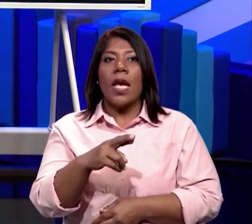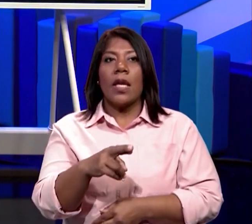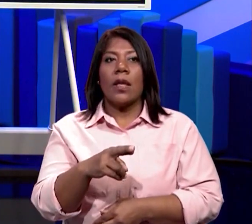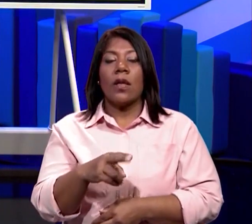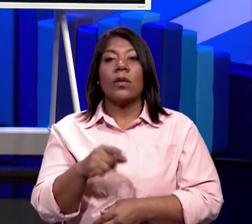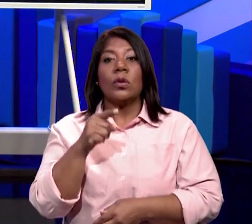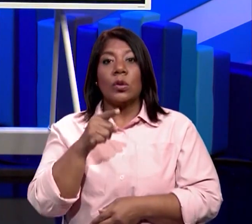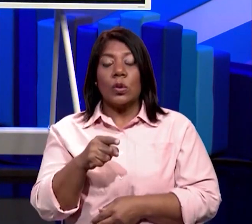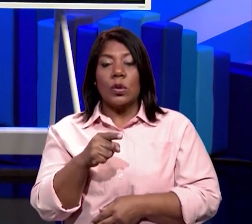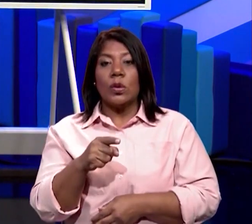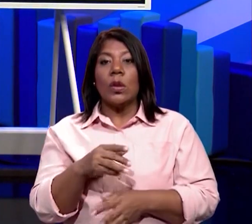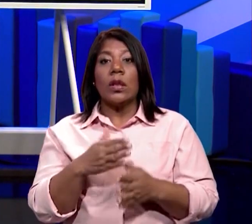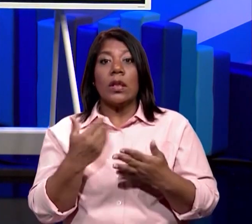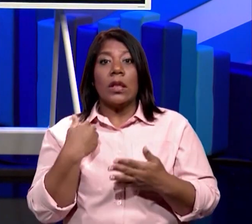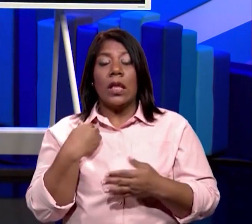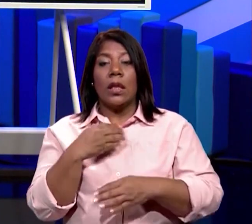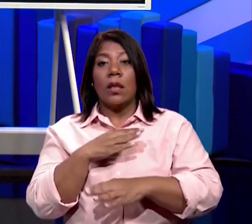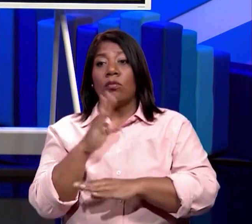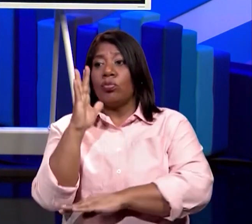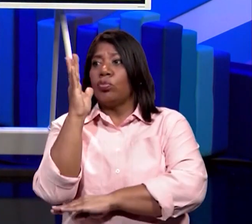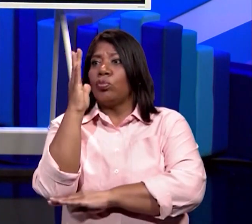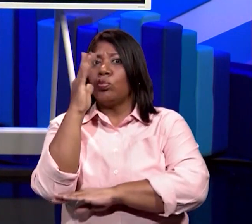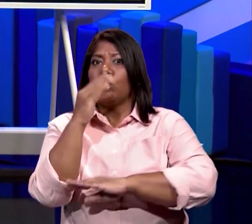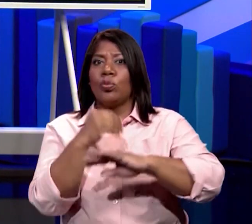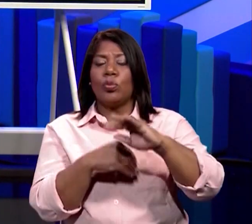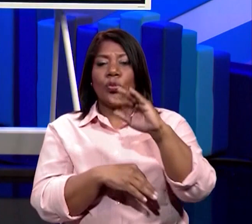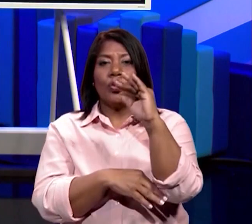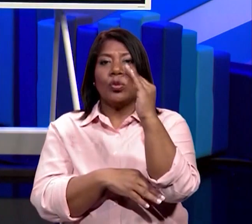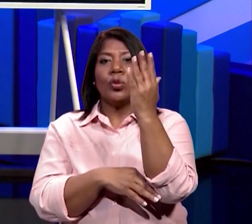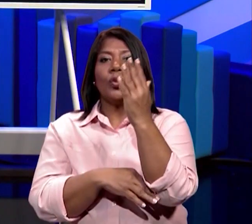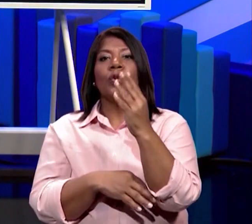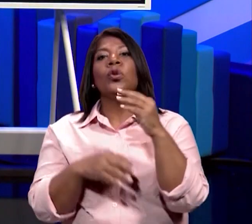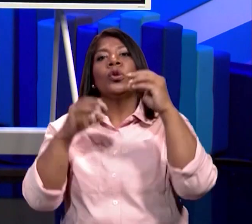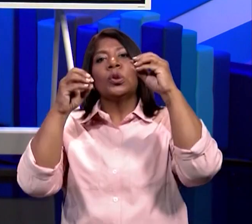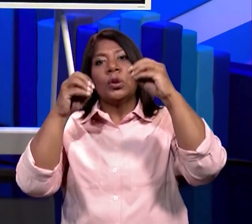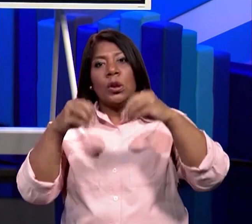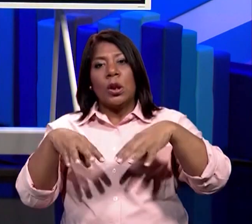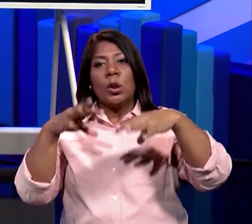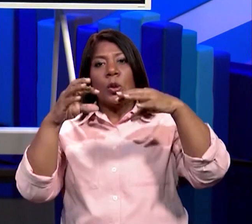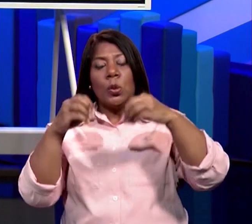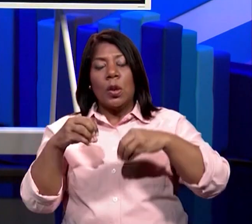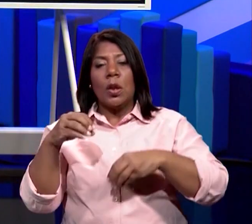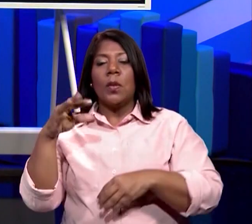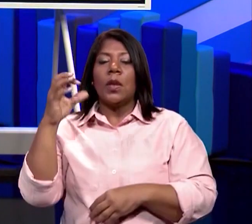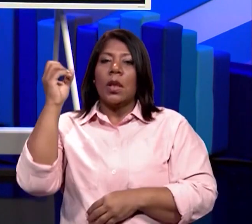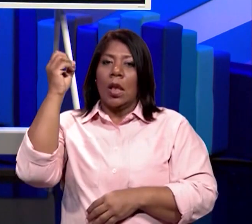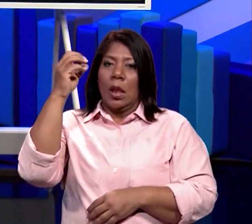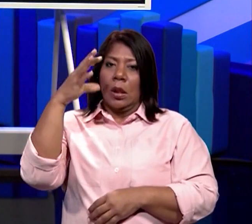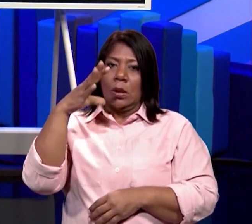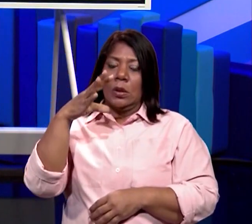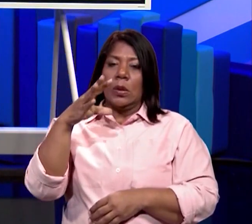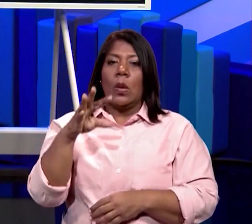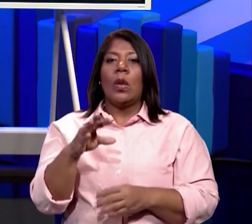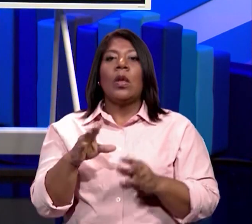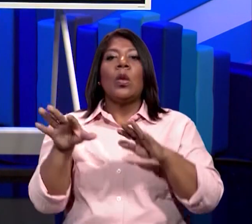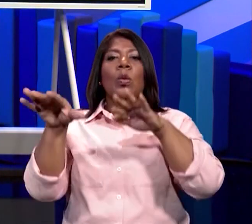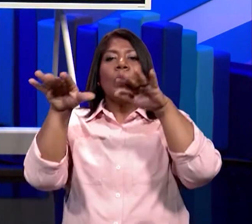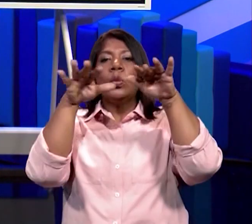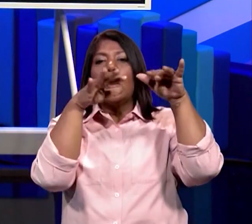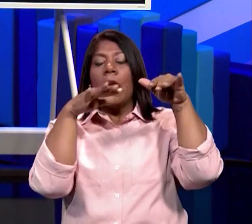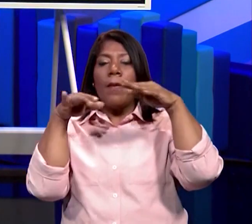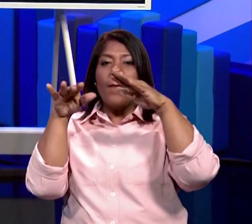allí? Su cuenca está cubierta de bosques tropicales, ¿verdad? Y allí ven los bosques